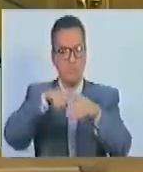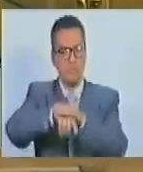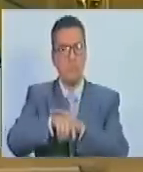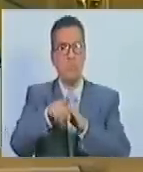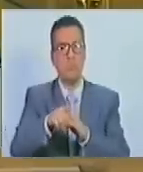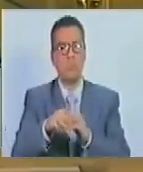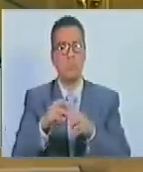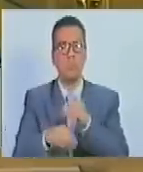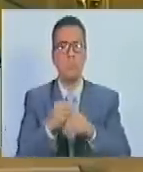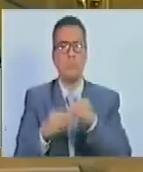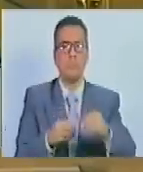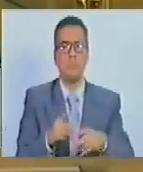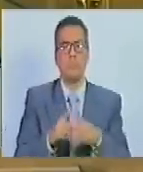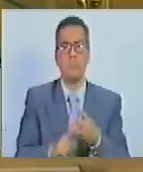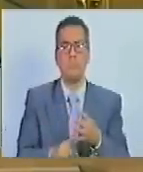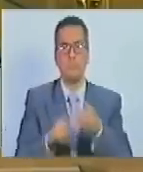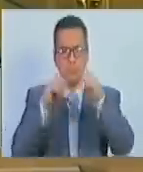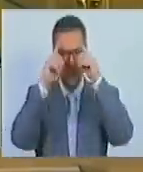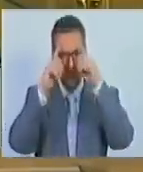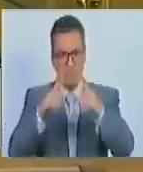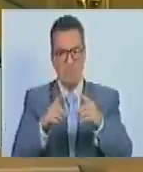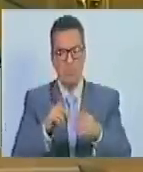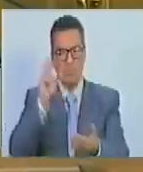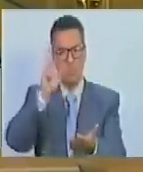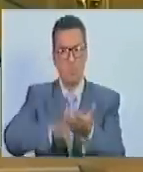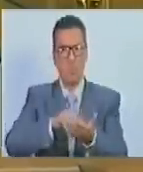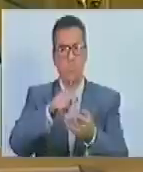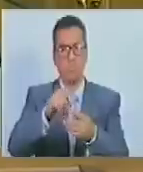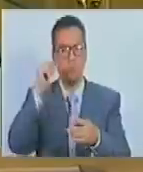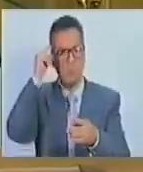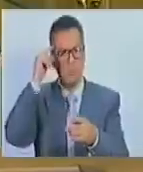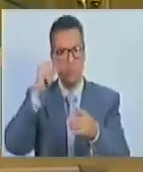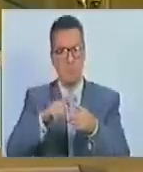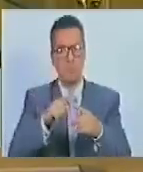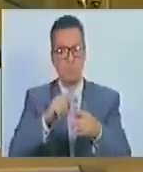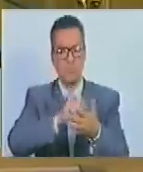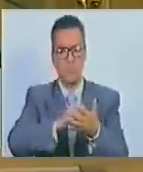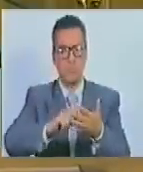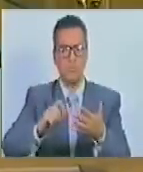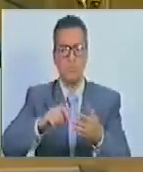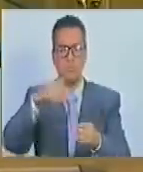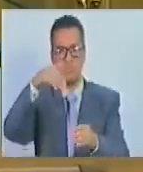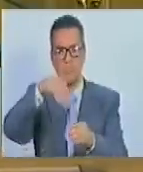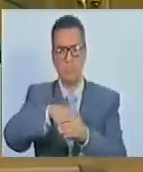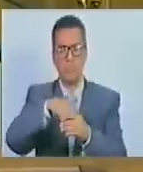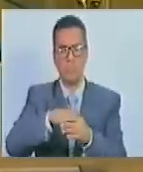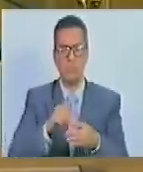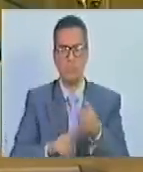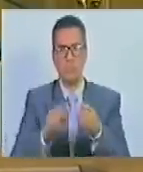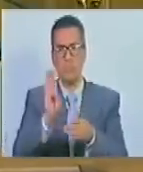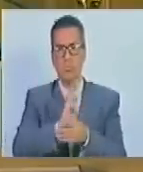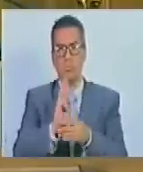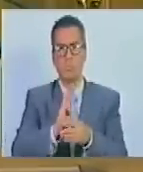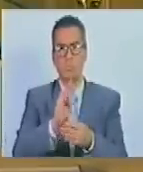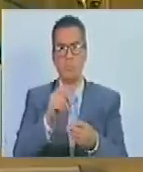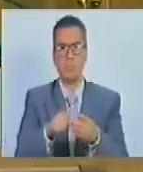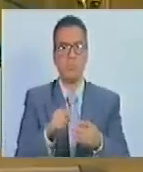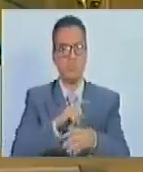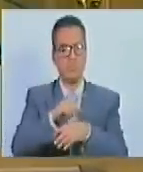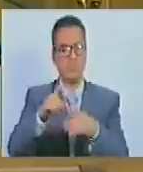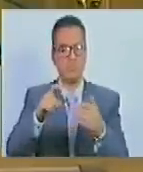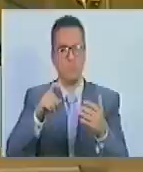ejecutiva y se definieron y aprobaron la fecha del cronograma electoral. B, acta de